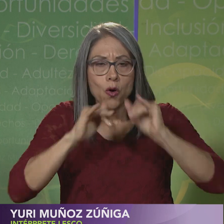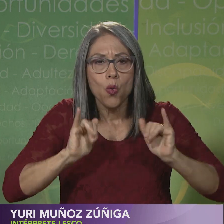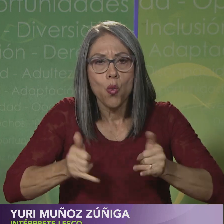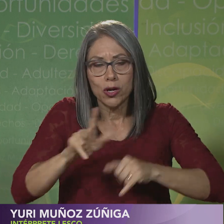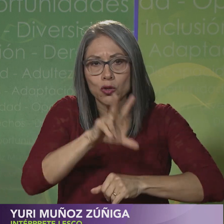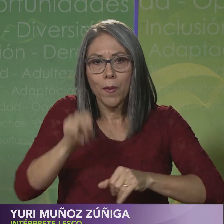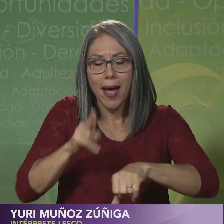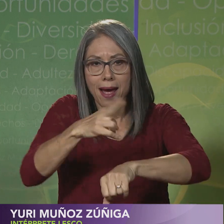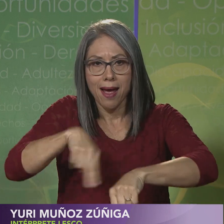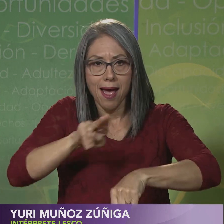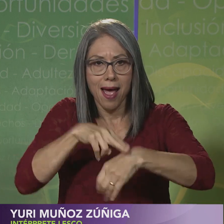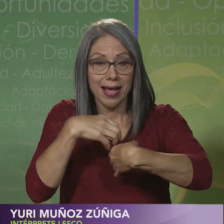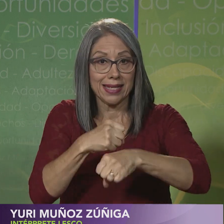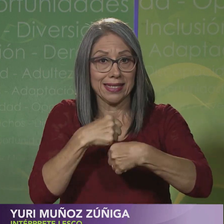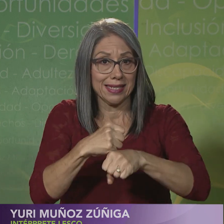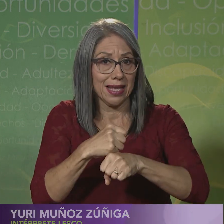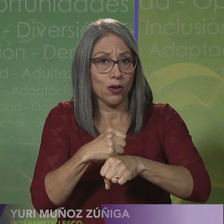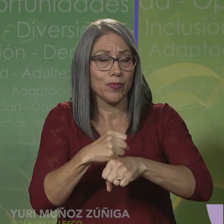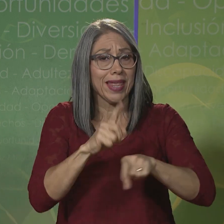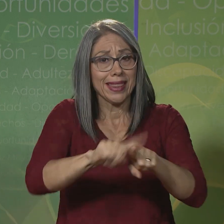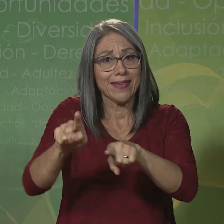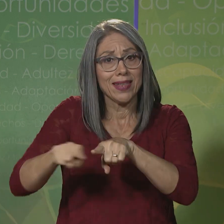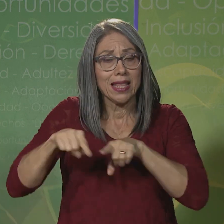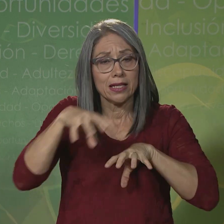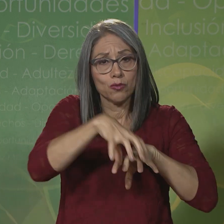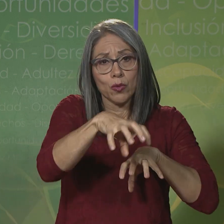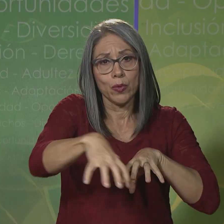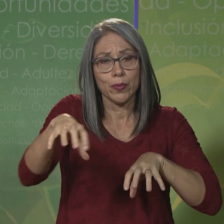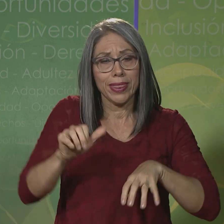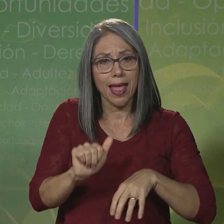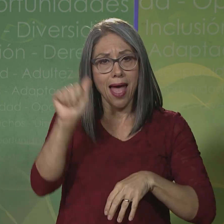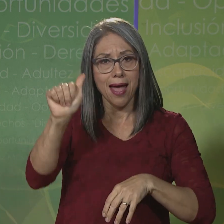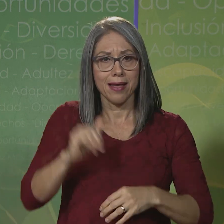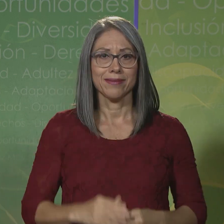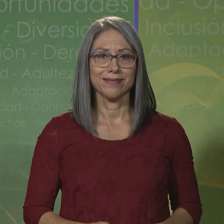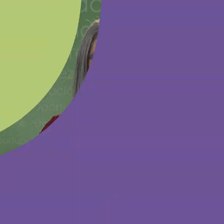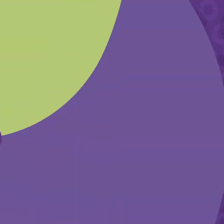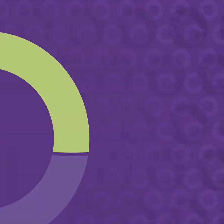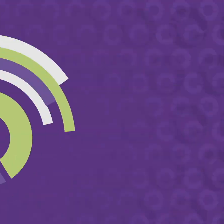paranacionales que se llevaron a cabo en distintos cantones de Alajuela.